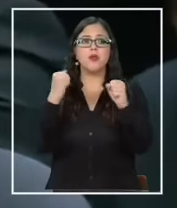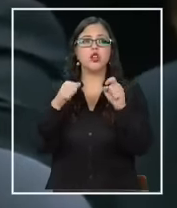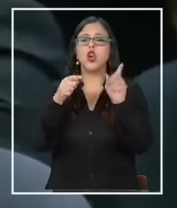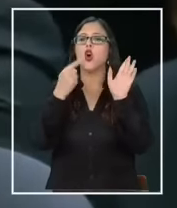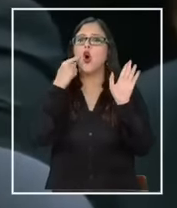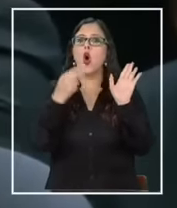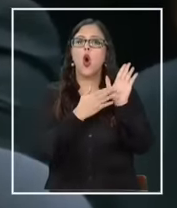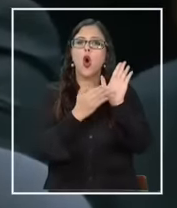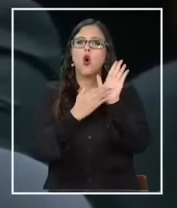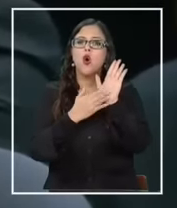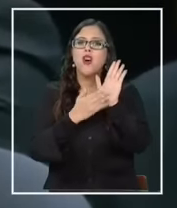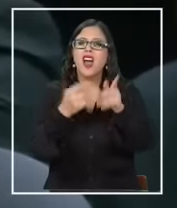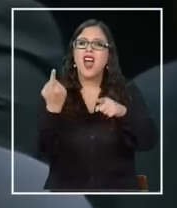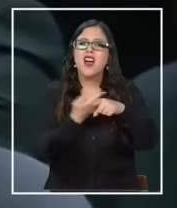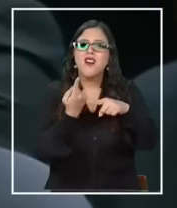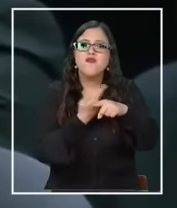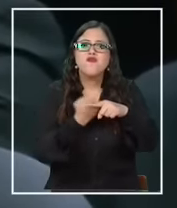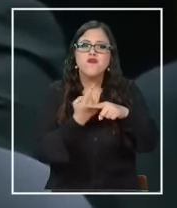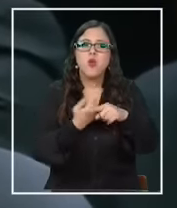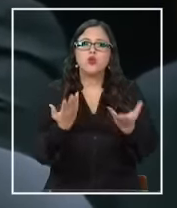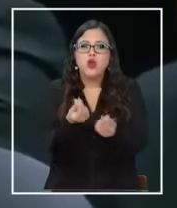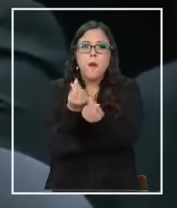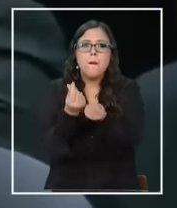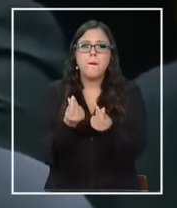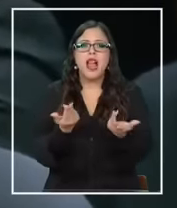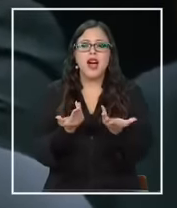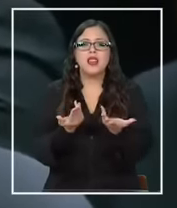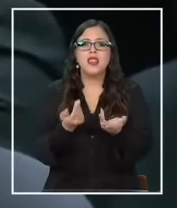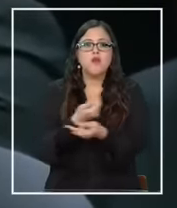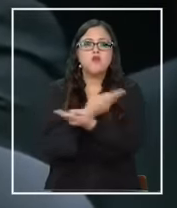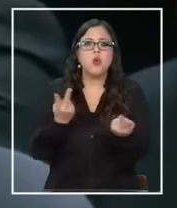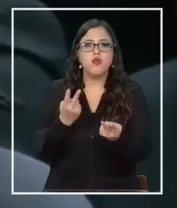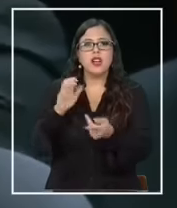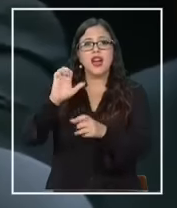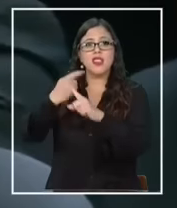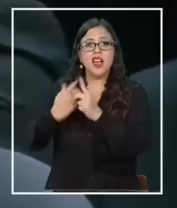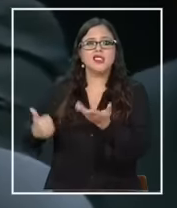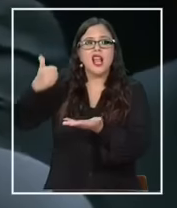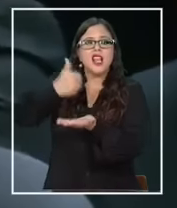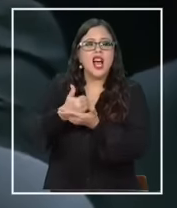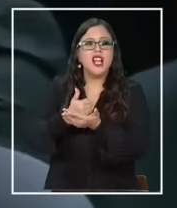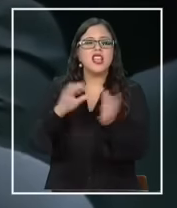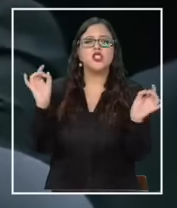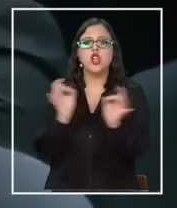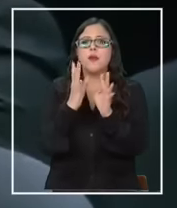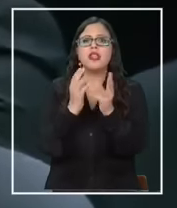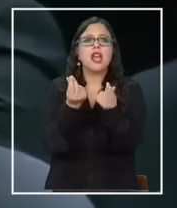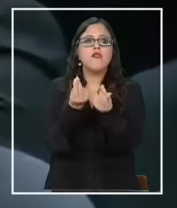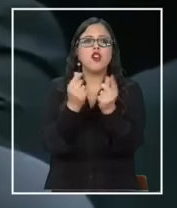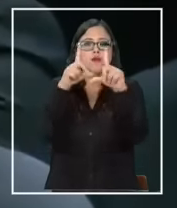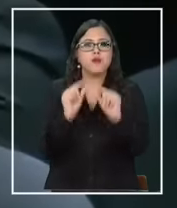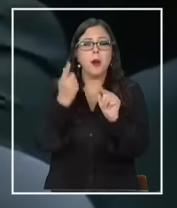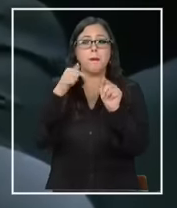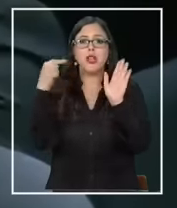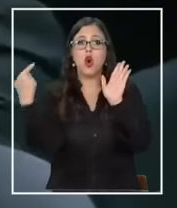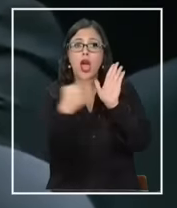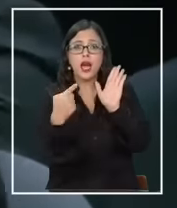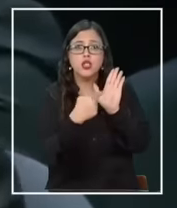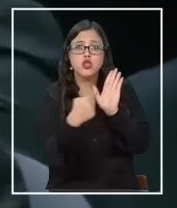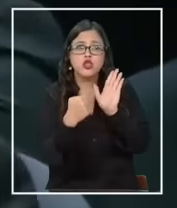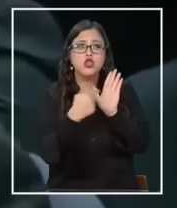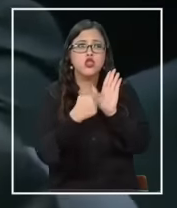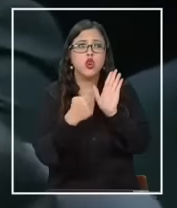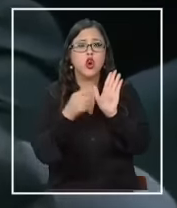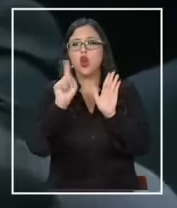abuso, el uso y abuso de recursos públicos por el imputado Torrealba y a un límite, aunque sea por un monto bajo, pero esta, señoría,